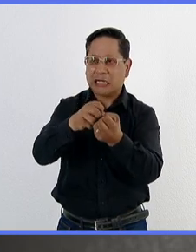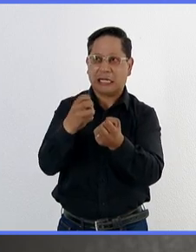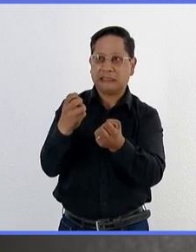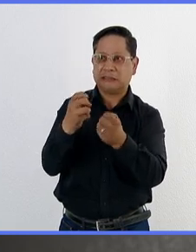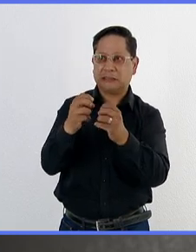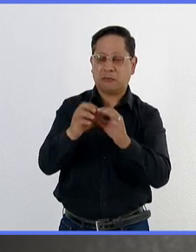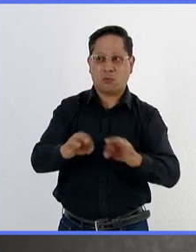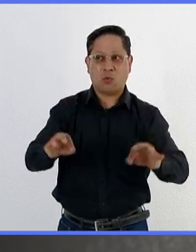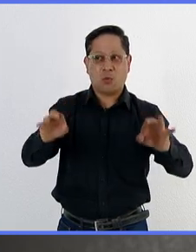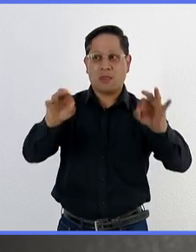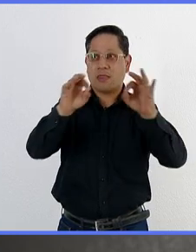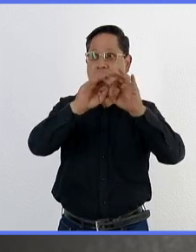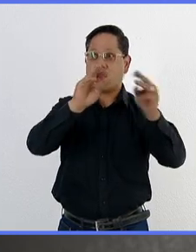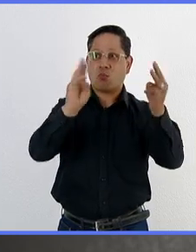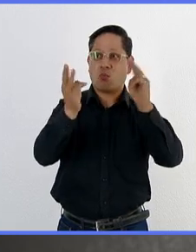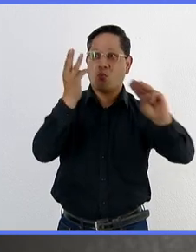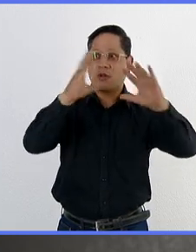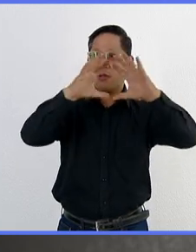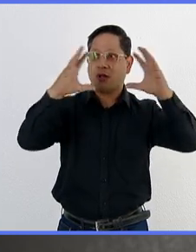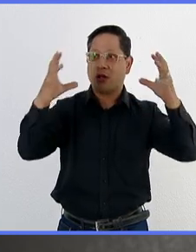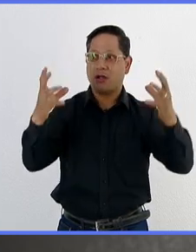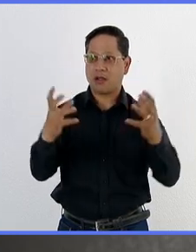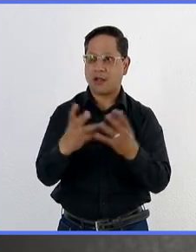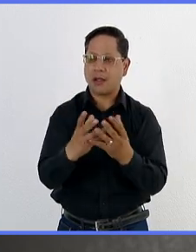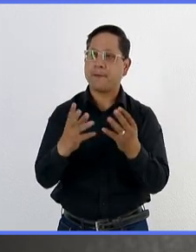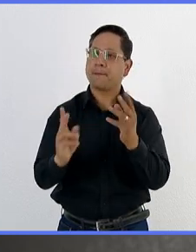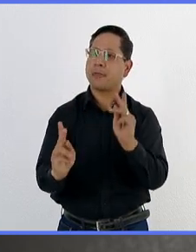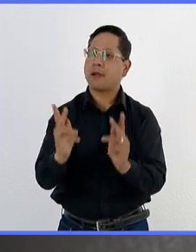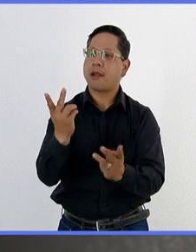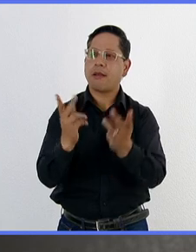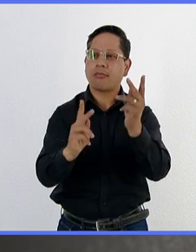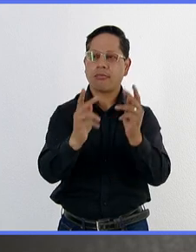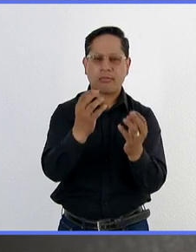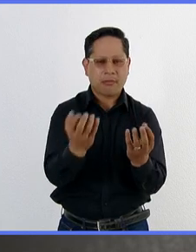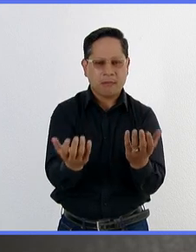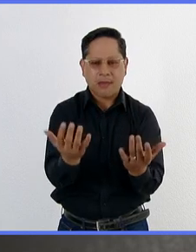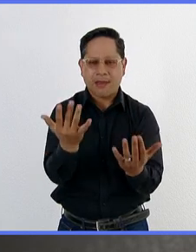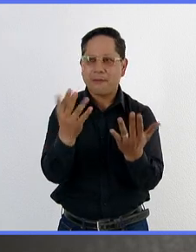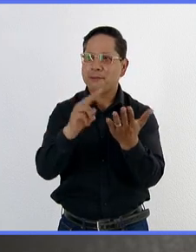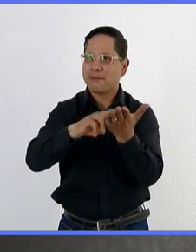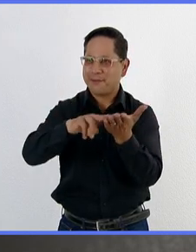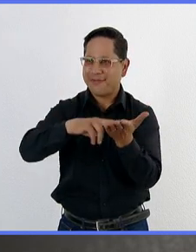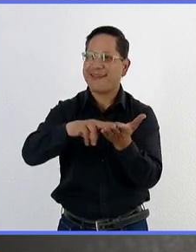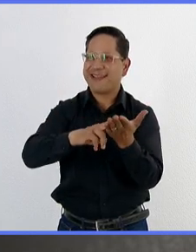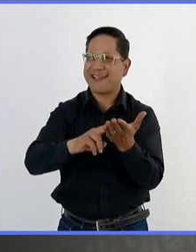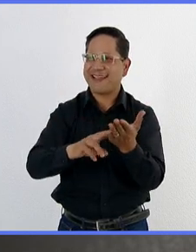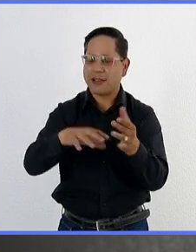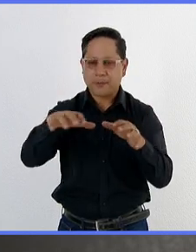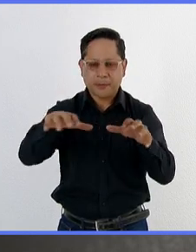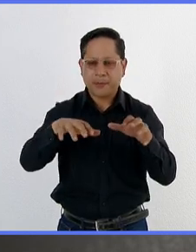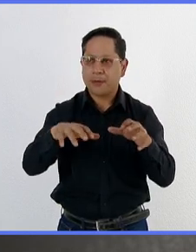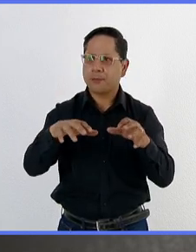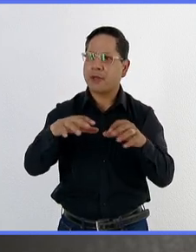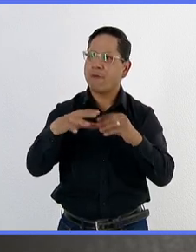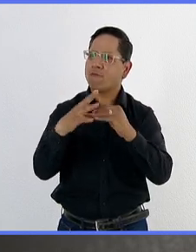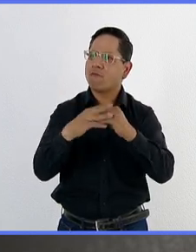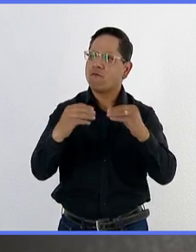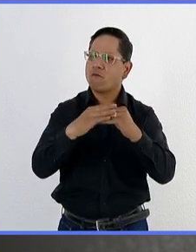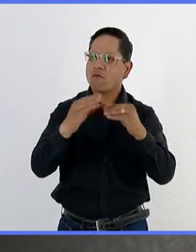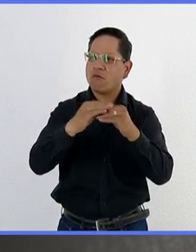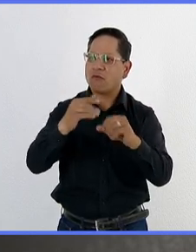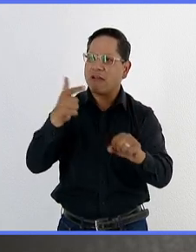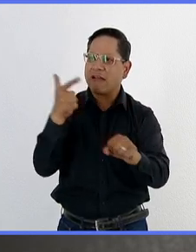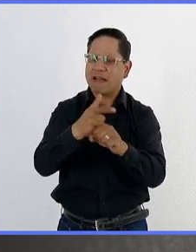a nivel mundial para lo que son plantas y hortalizas porque afecta a los frutos directamente.